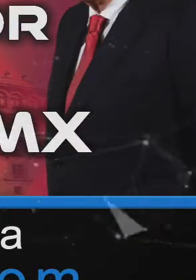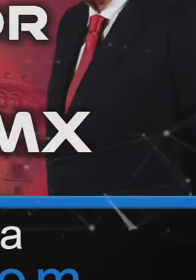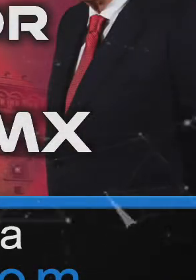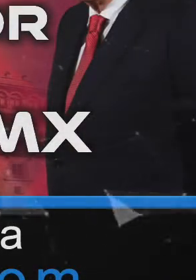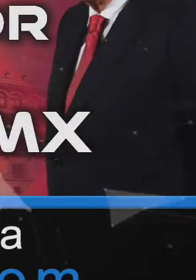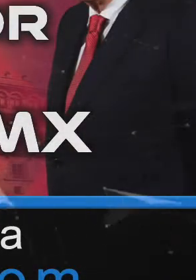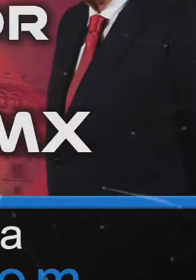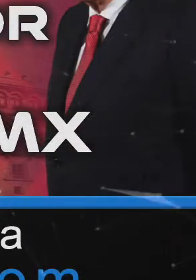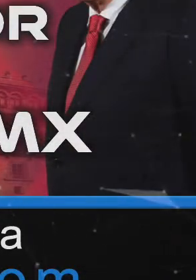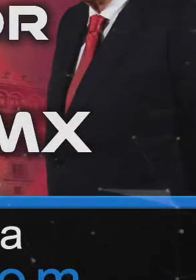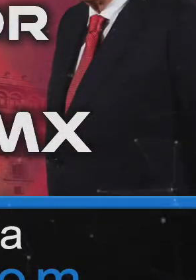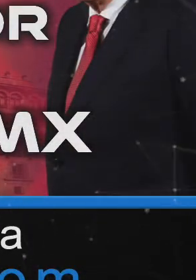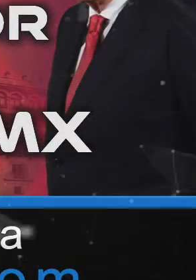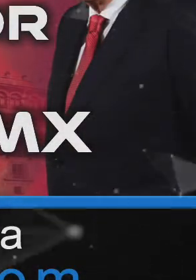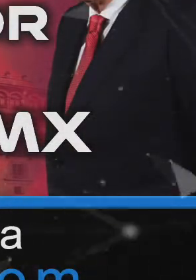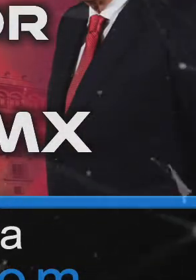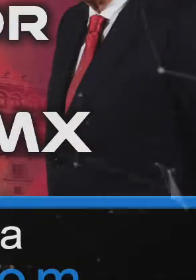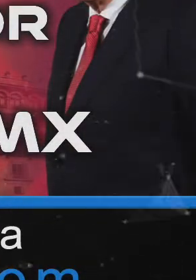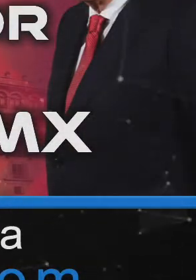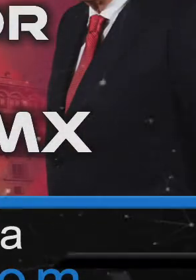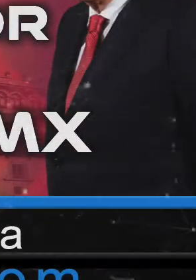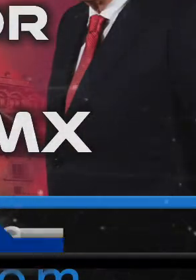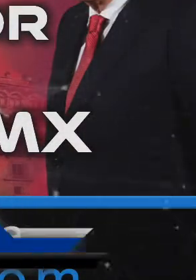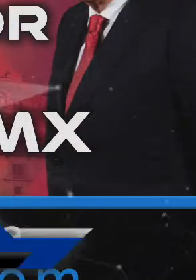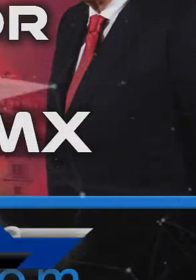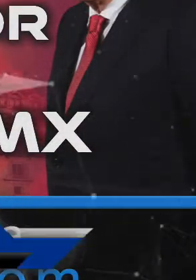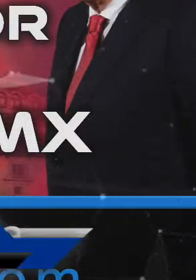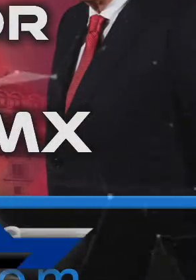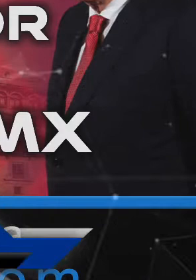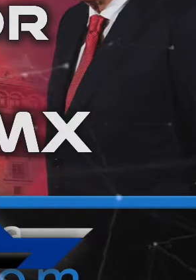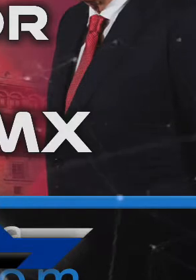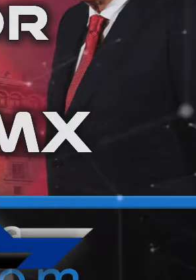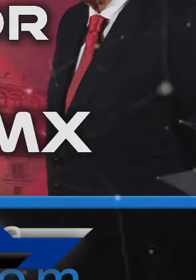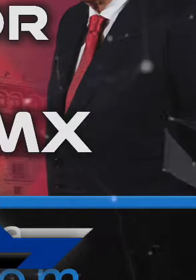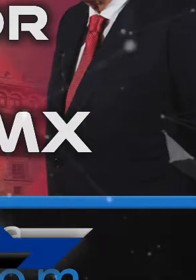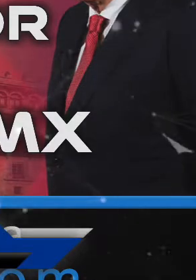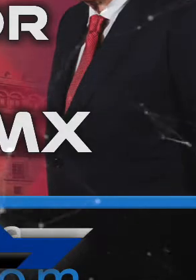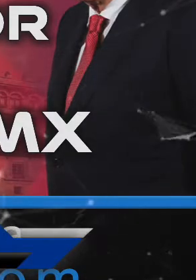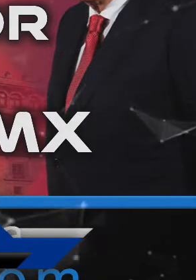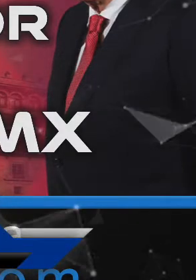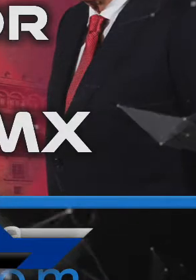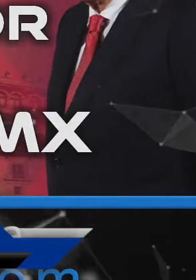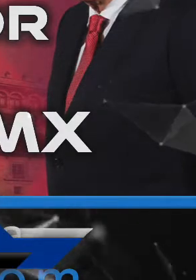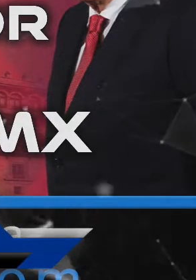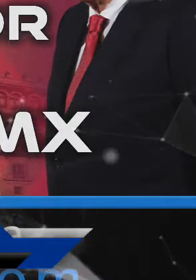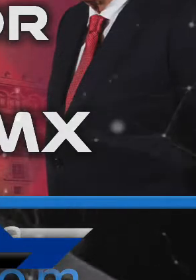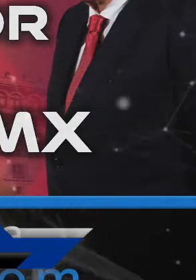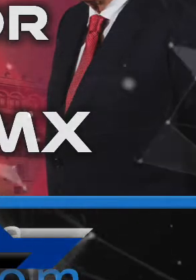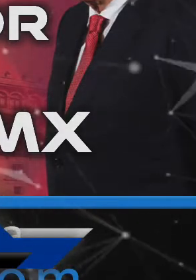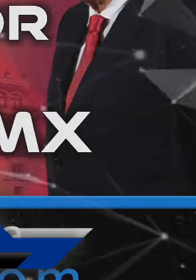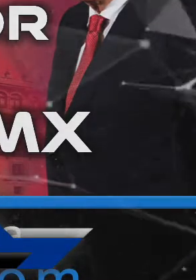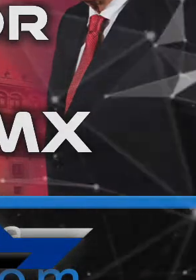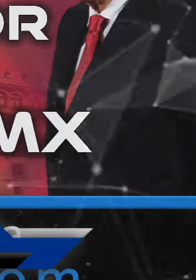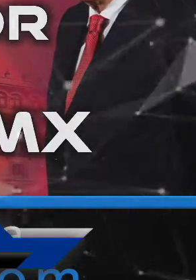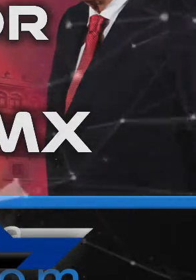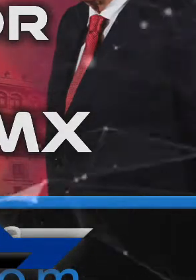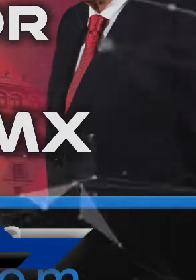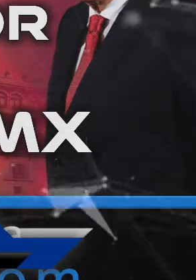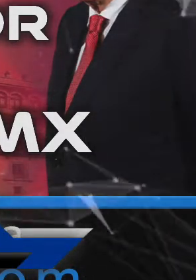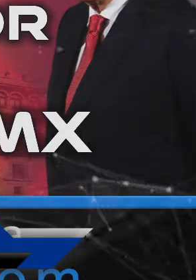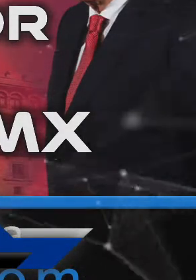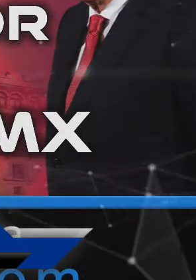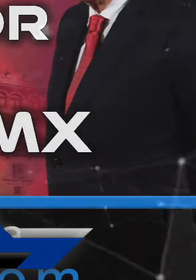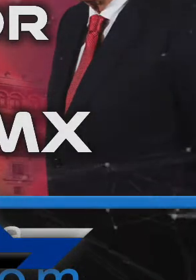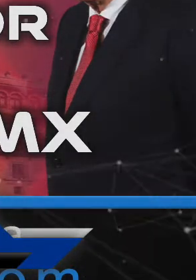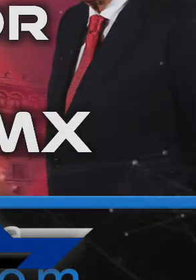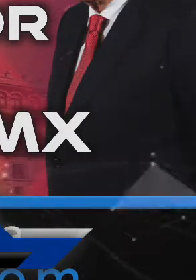Ya estás informado, no olvides darle like a este vídeo, comparte y suscríbete a Escucha Diario. La conferencia del presidente Andrés